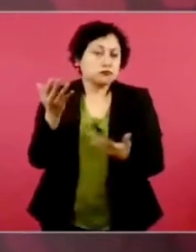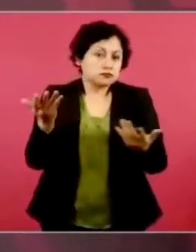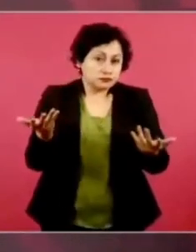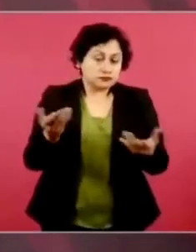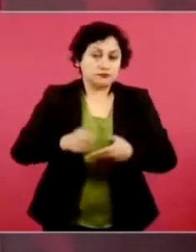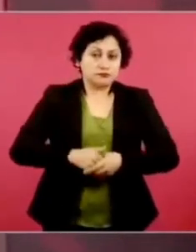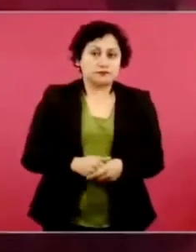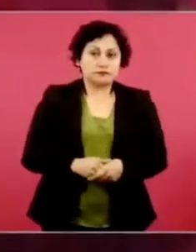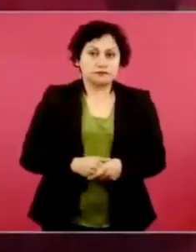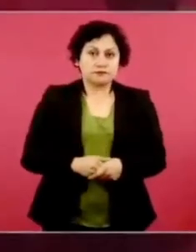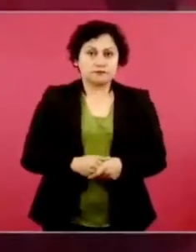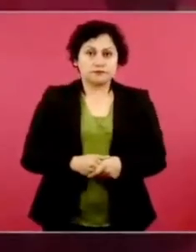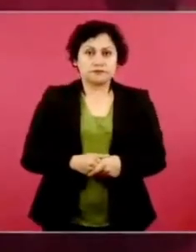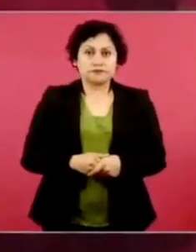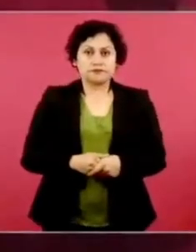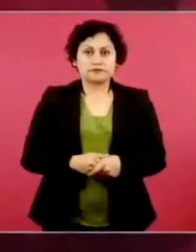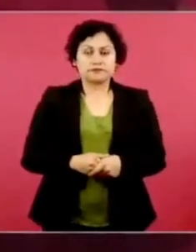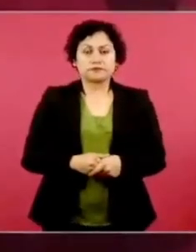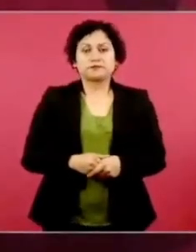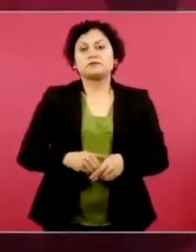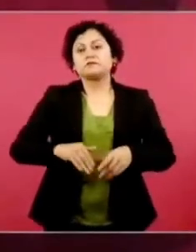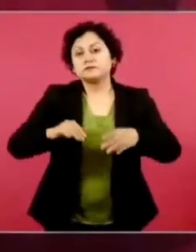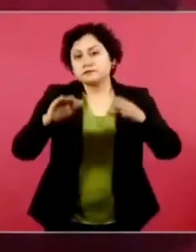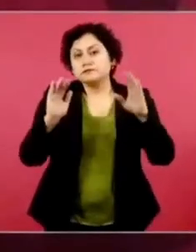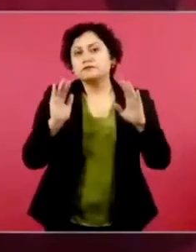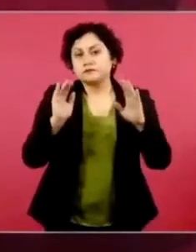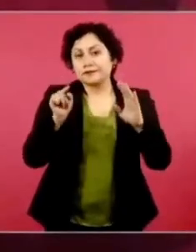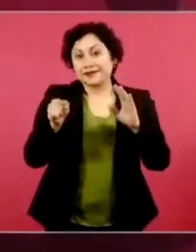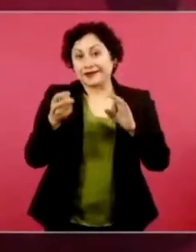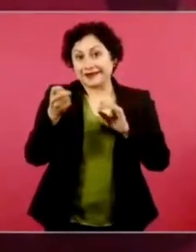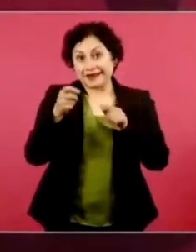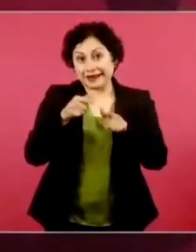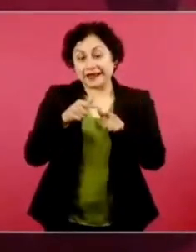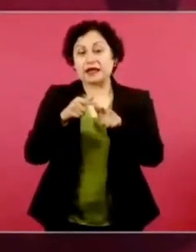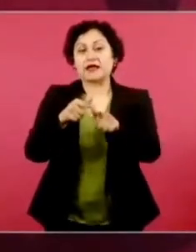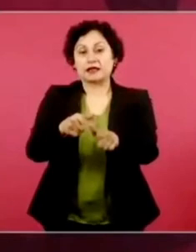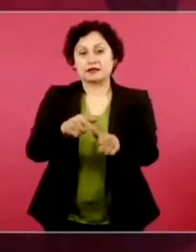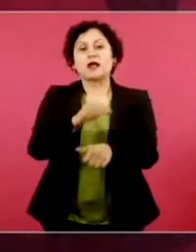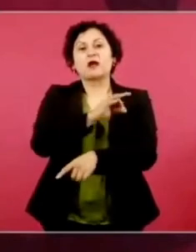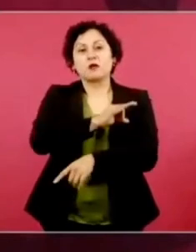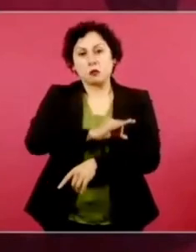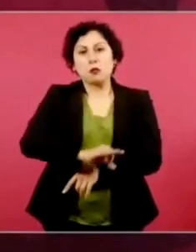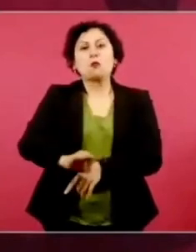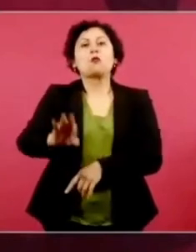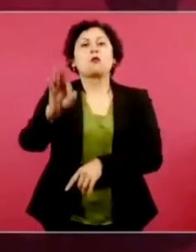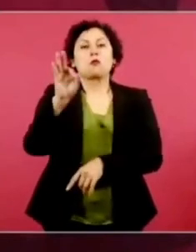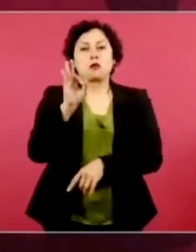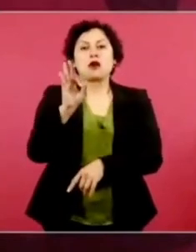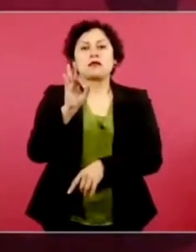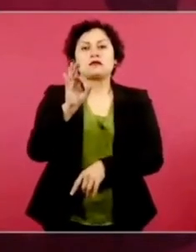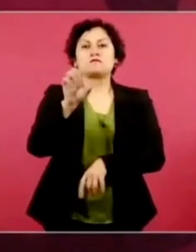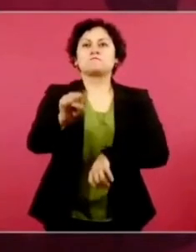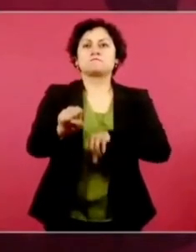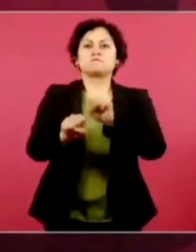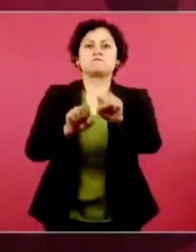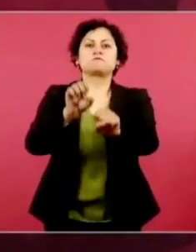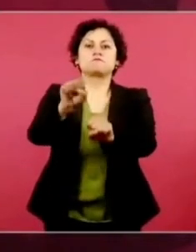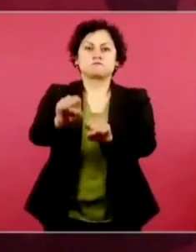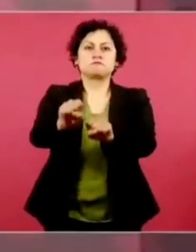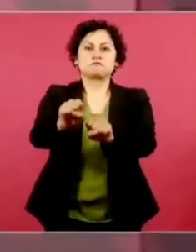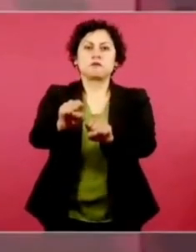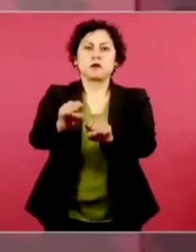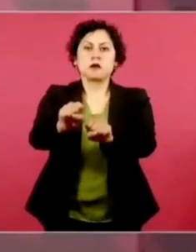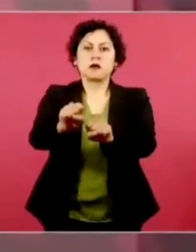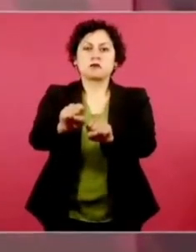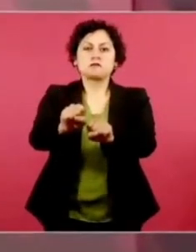Entonces, sí se podrían conseguir las dos terceras partes de